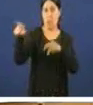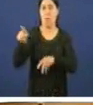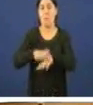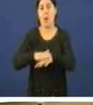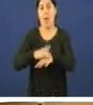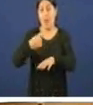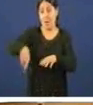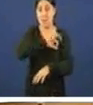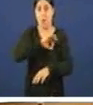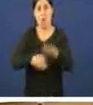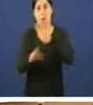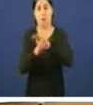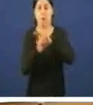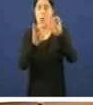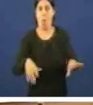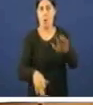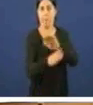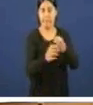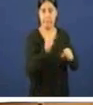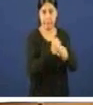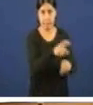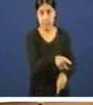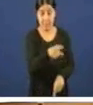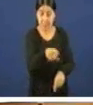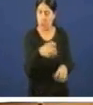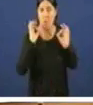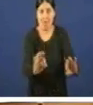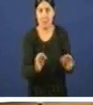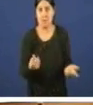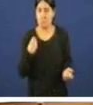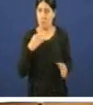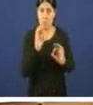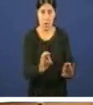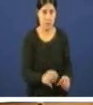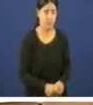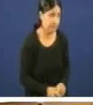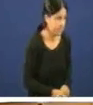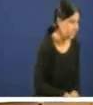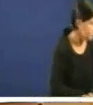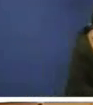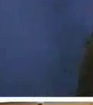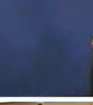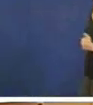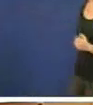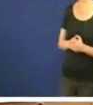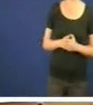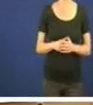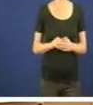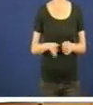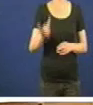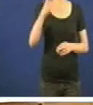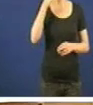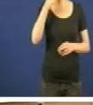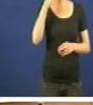sigan no machito iso é o que hai iso é señoría o que hai pero mire nos non